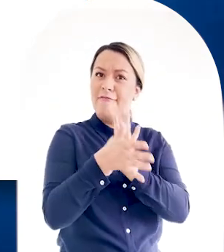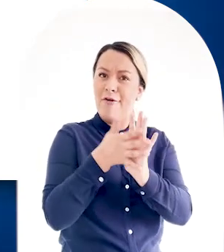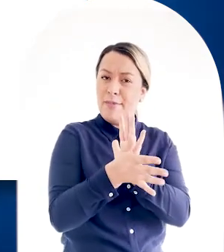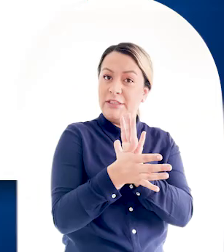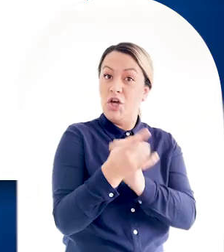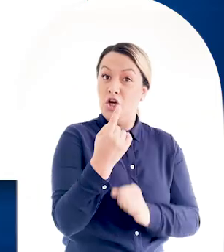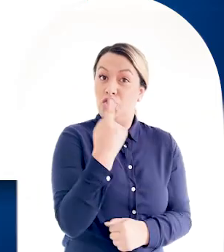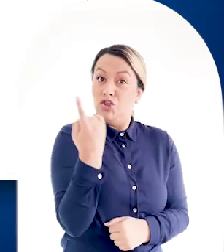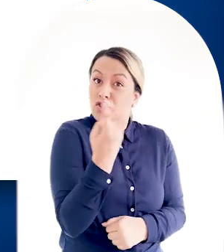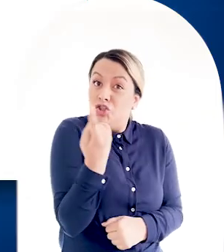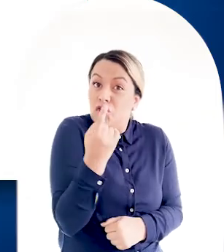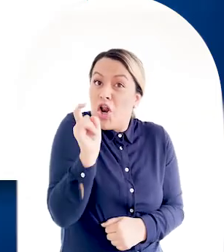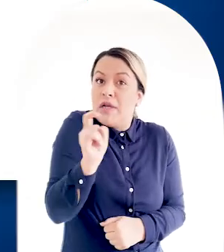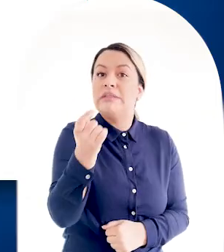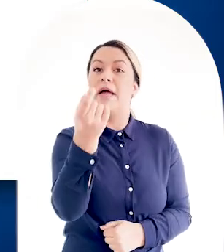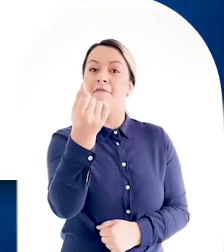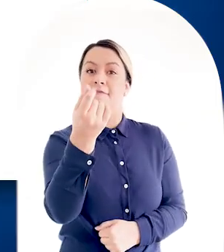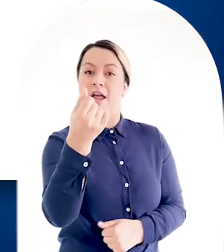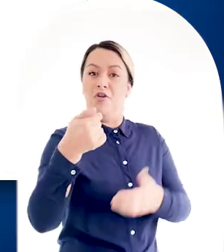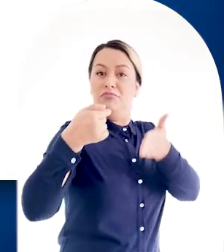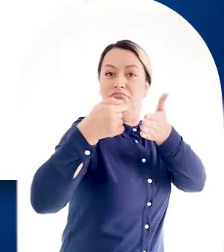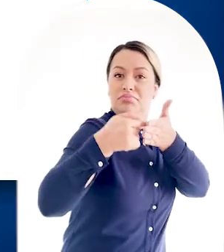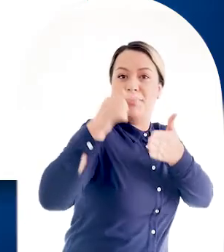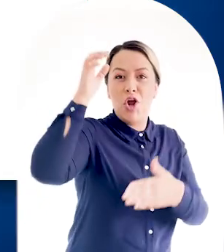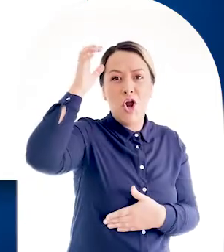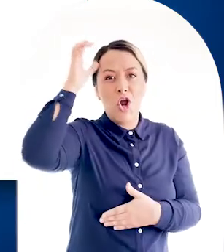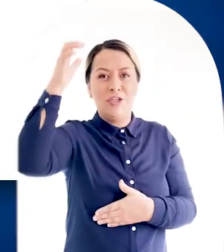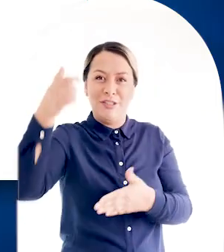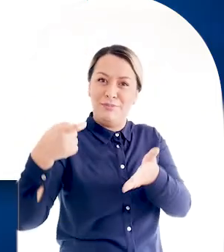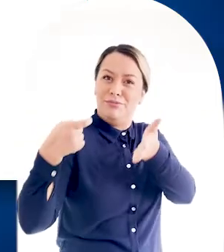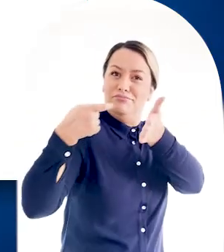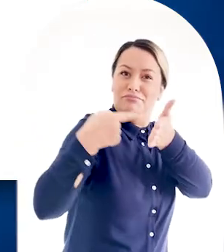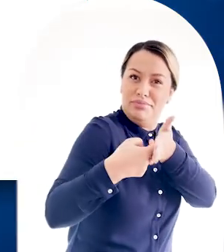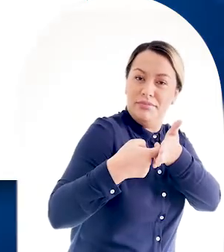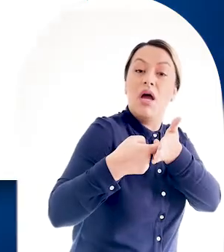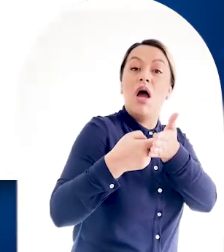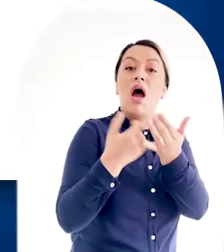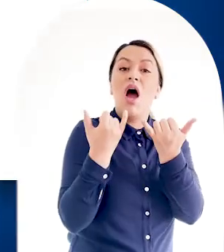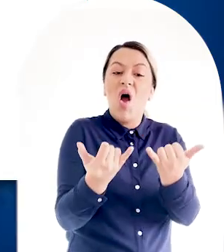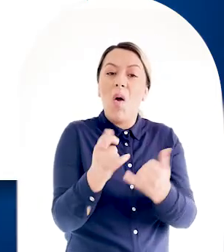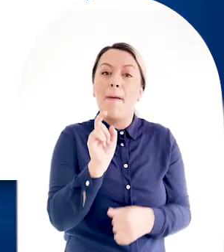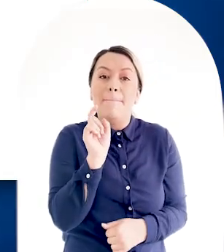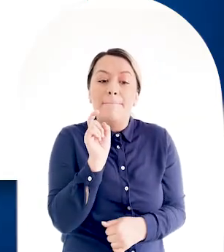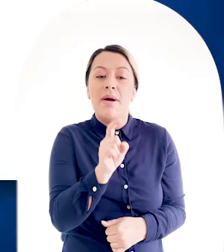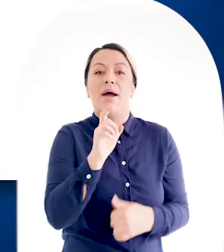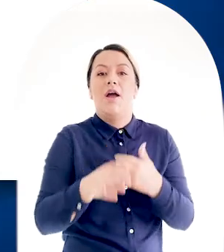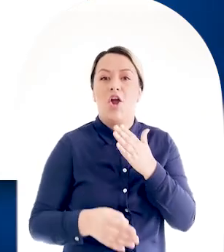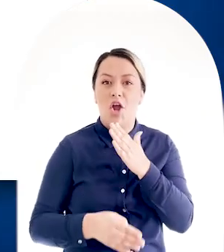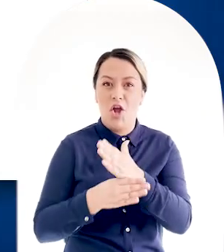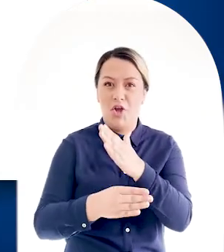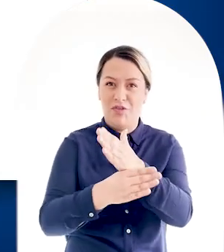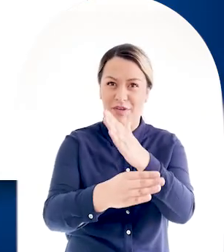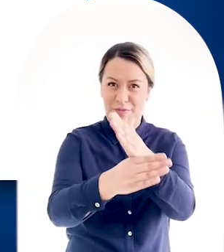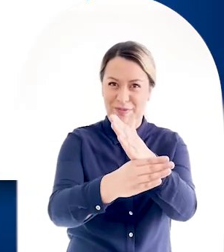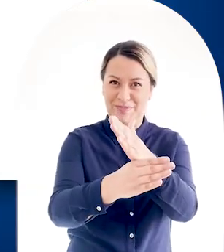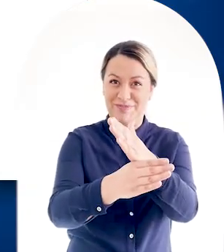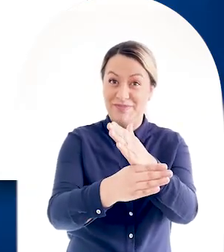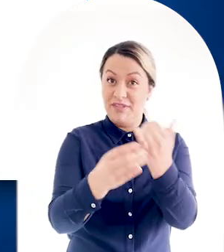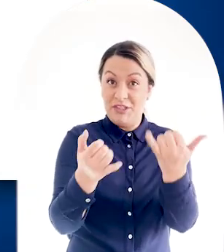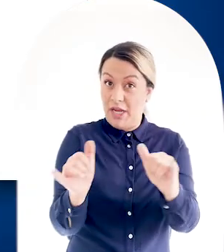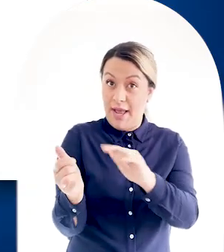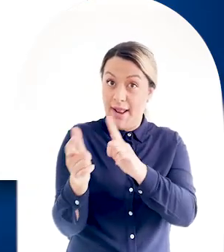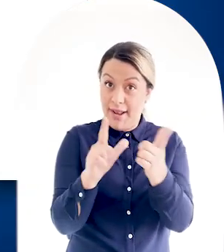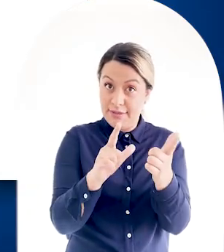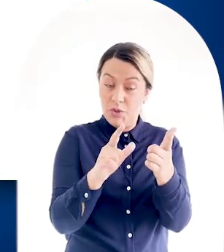incluyamos el valor a transferir y el concepto. Damos clic en el botón Continuar, validamos la información